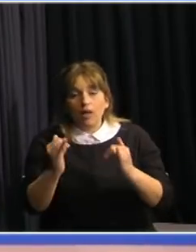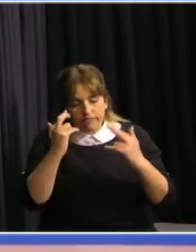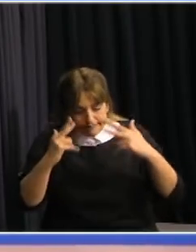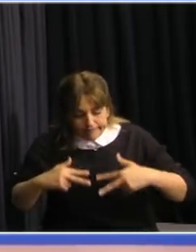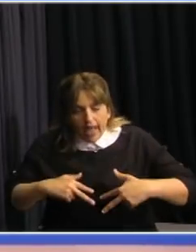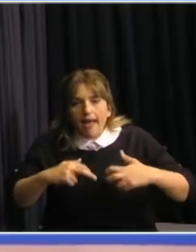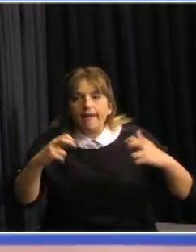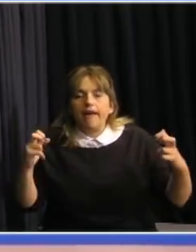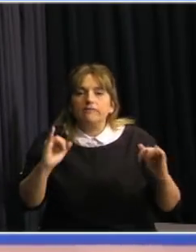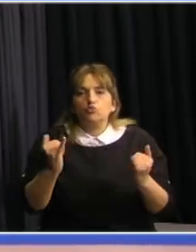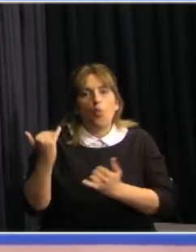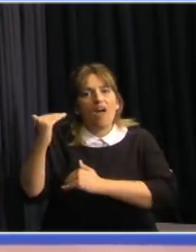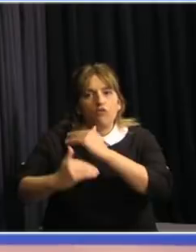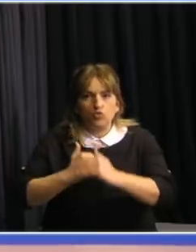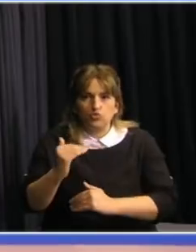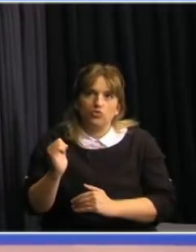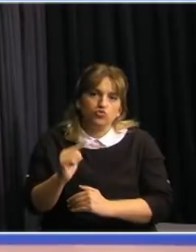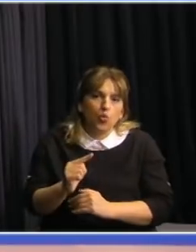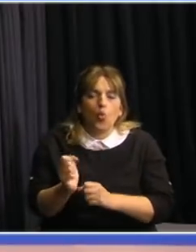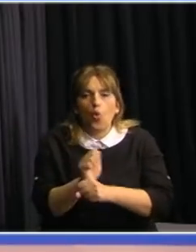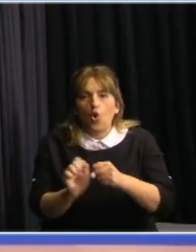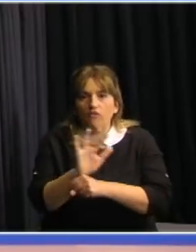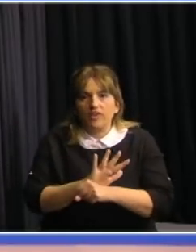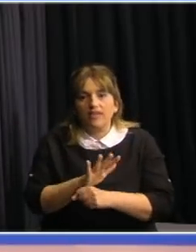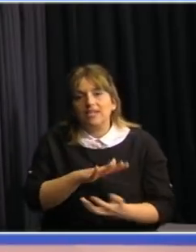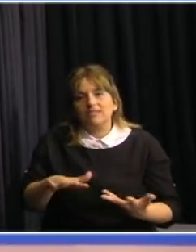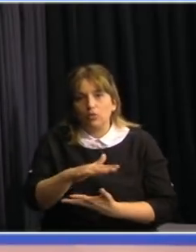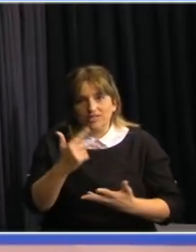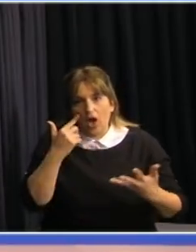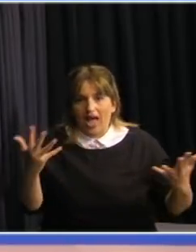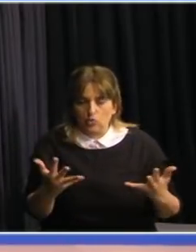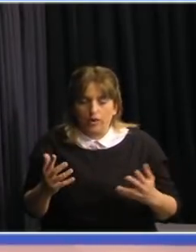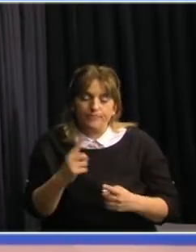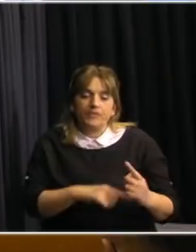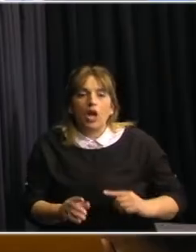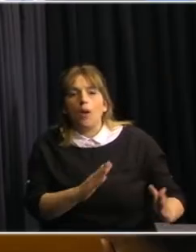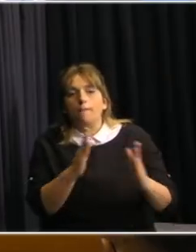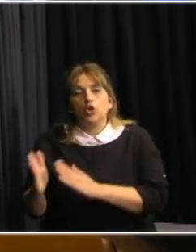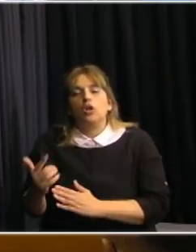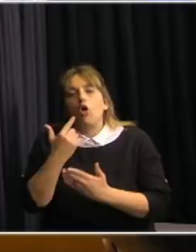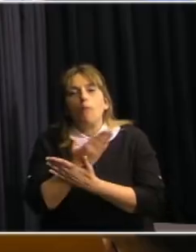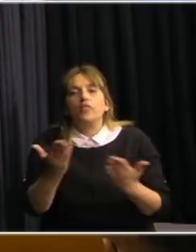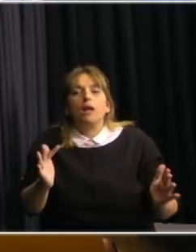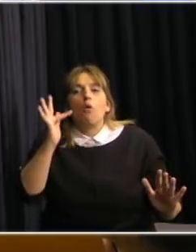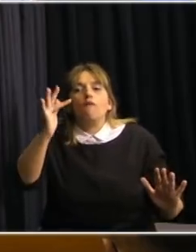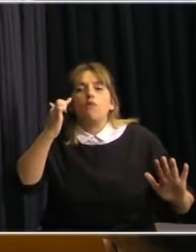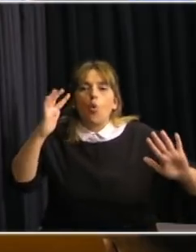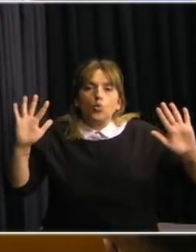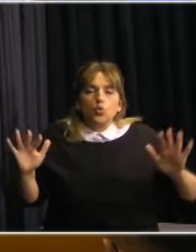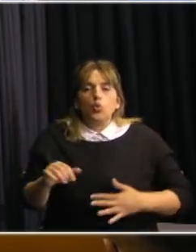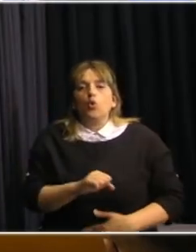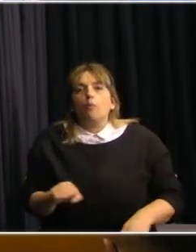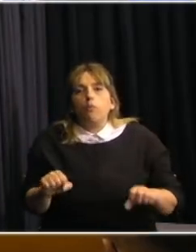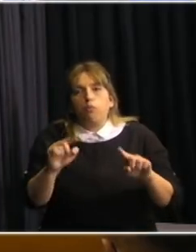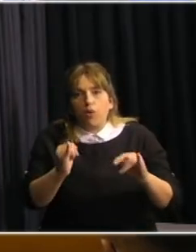análisis del curso evolutivo de la epidemia y la situación actual. Por otra parte proyectaremos escenarios futuros que pueden afectar